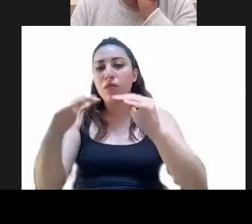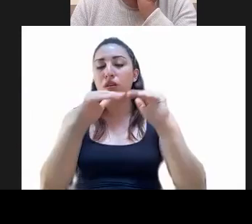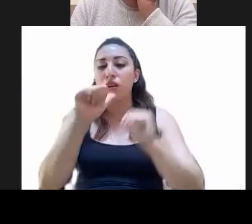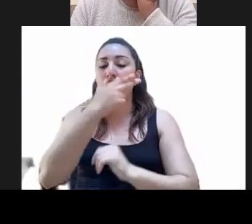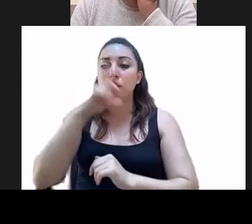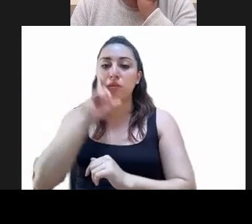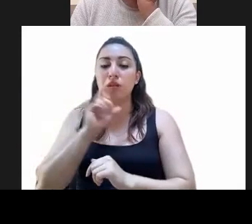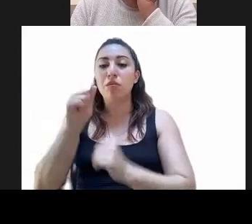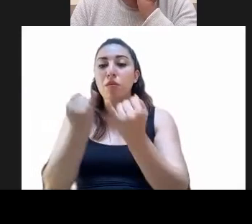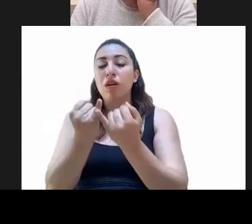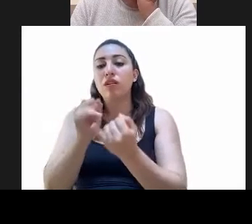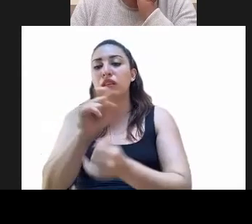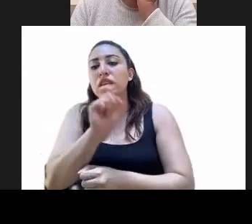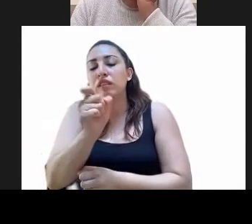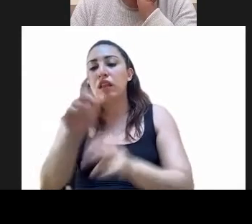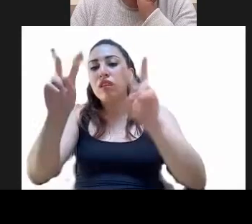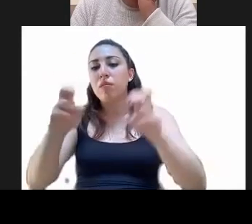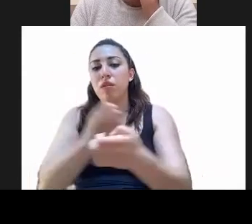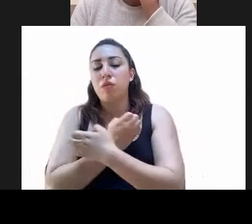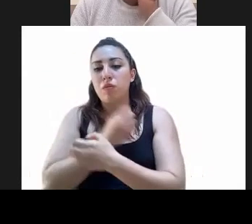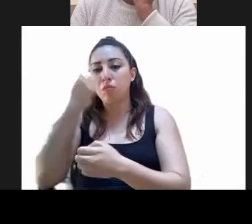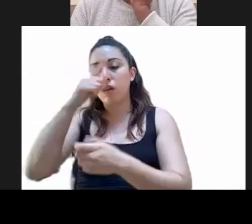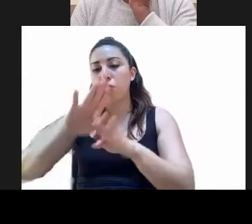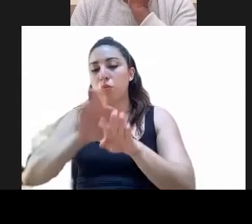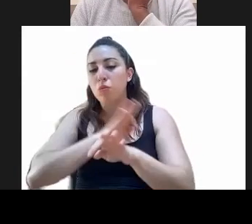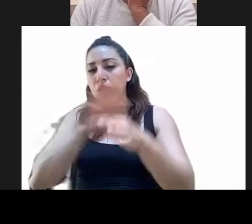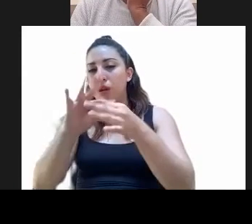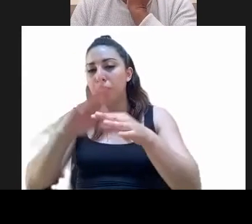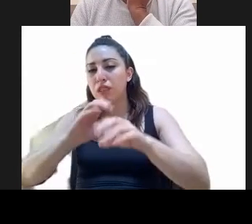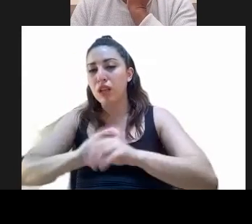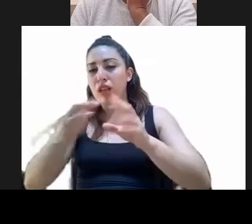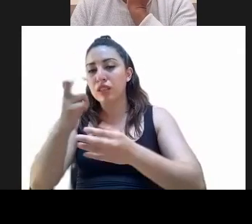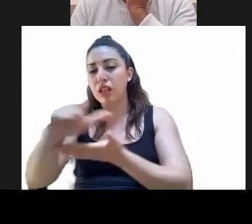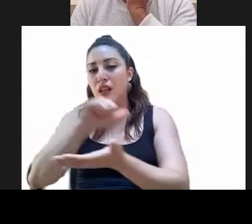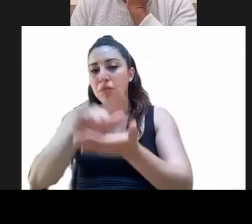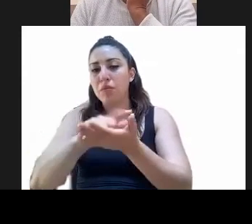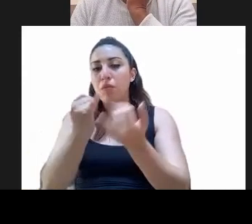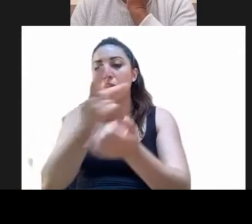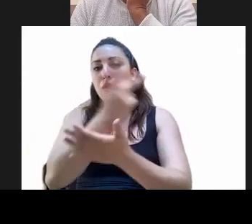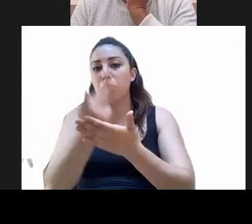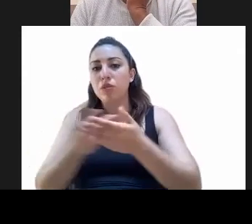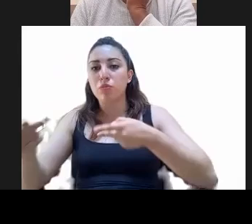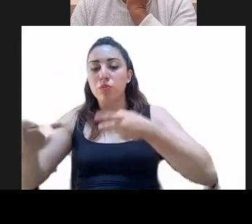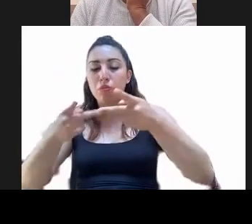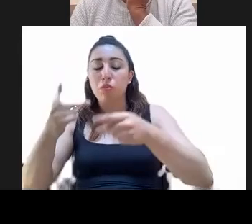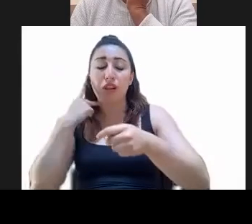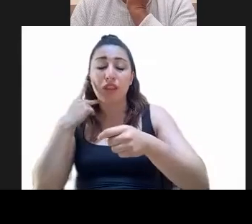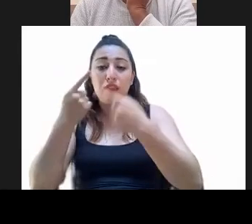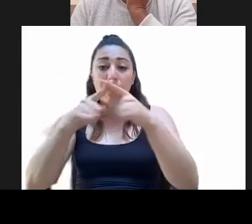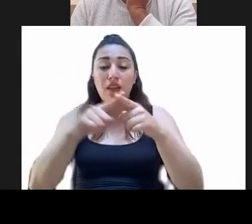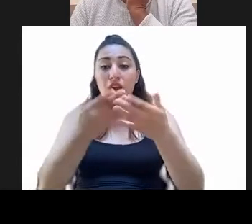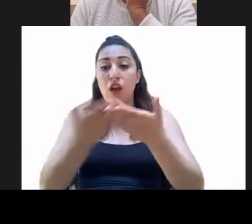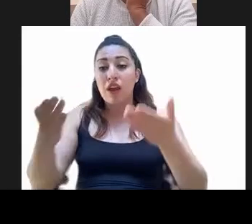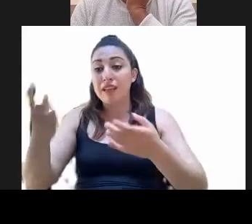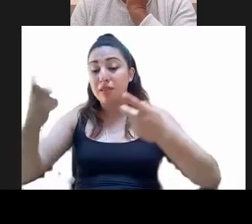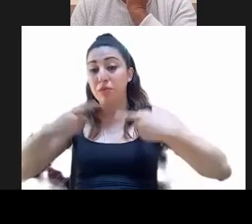deberá entenderse por educación vial, para efecto de interpretación de la propia ley, así como de los planes y políticas que se implementen. Establecer que los concesionarios o permisionarios de